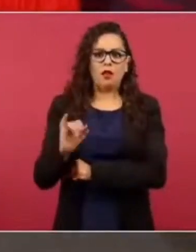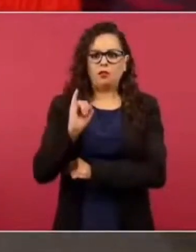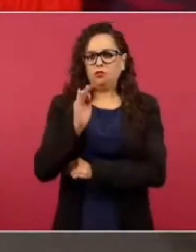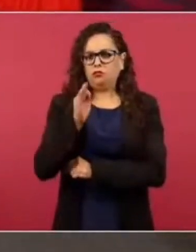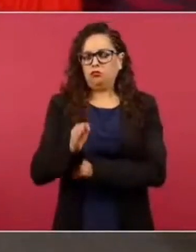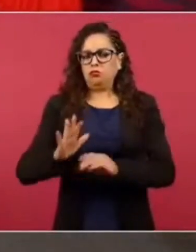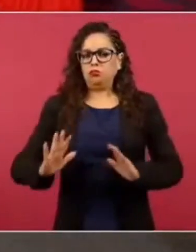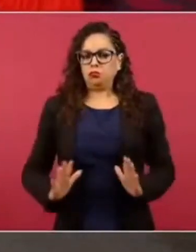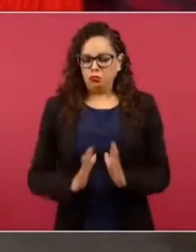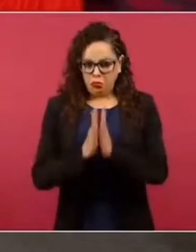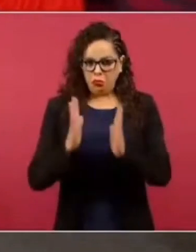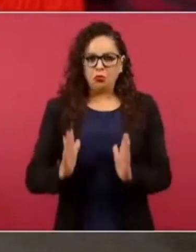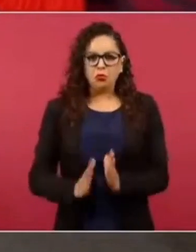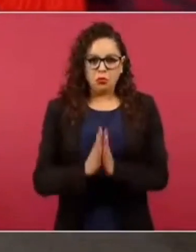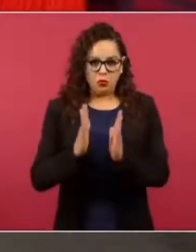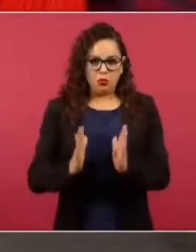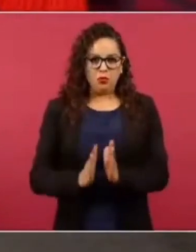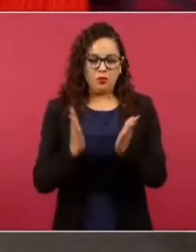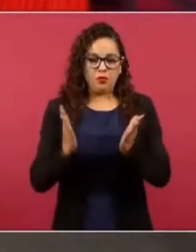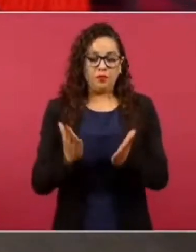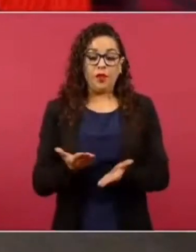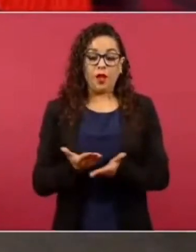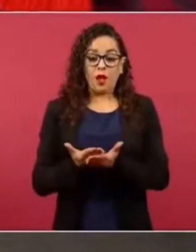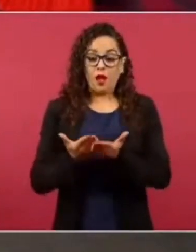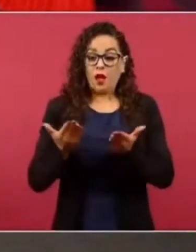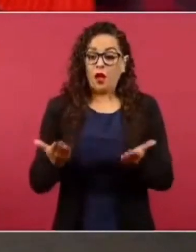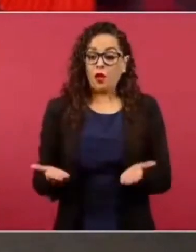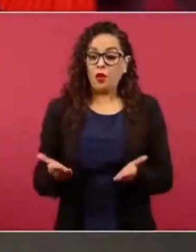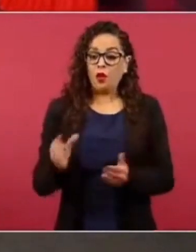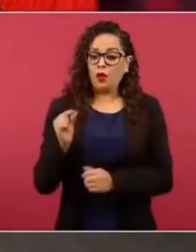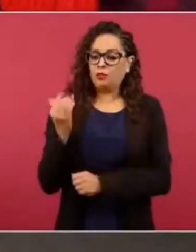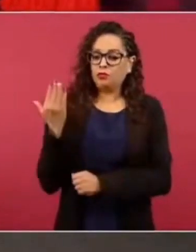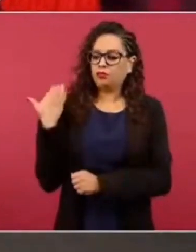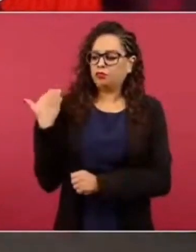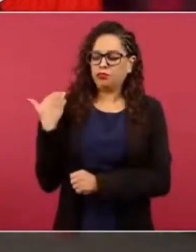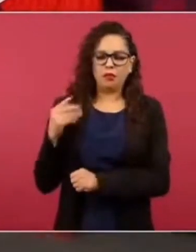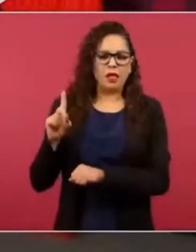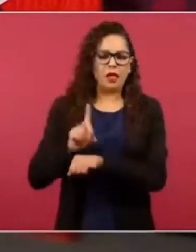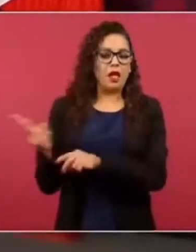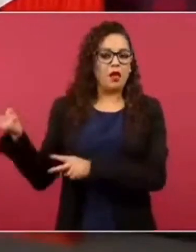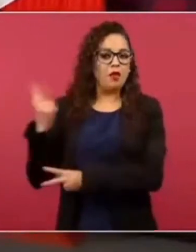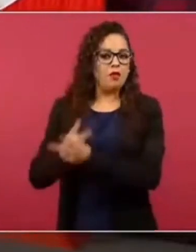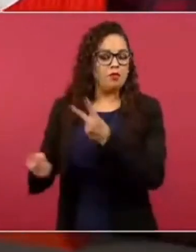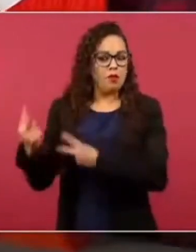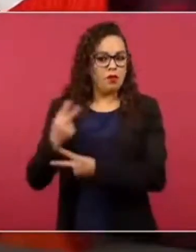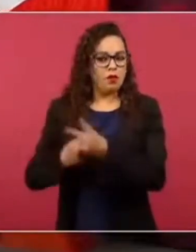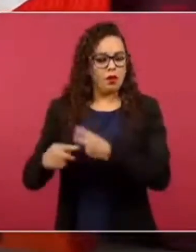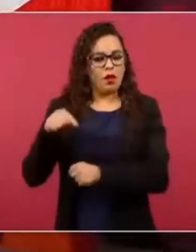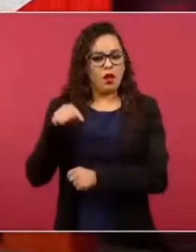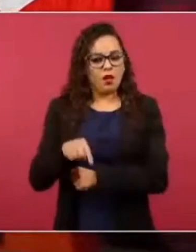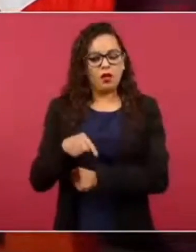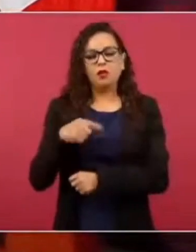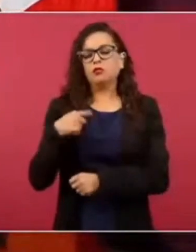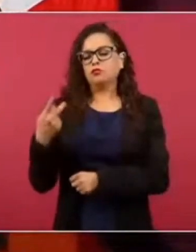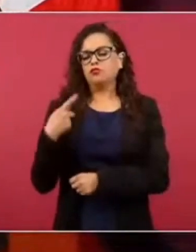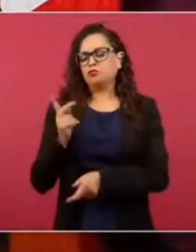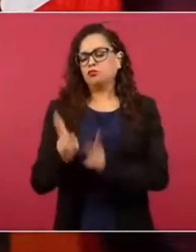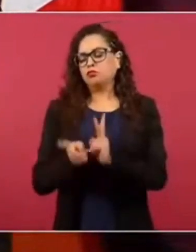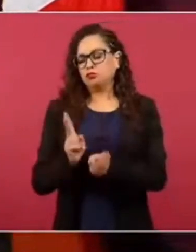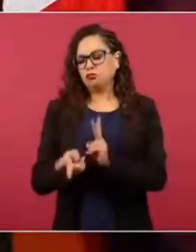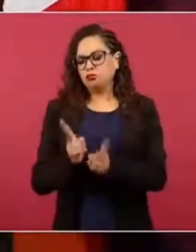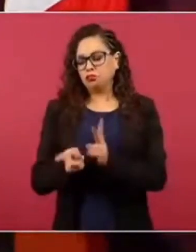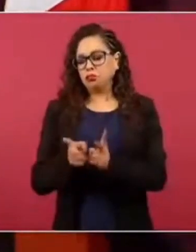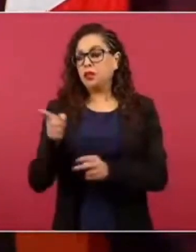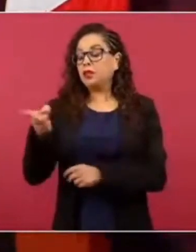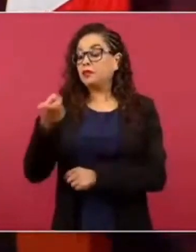y vino ahora, hace unos días, a decirme que estaba